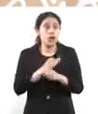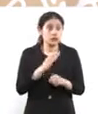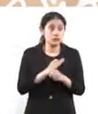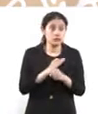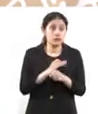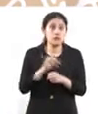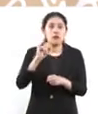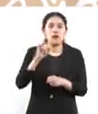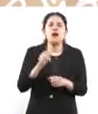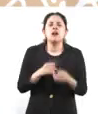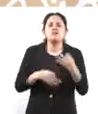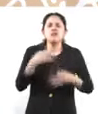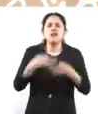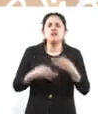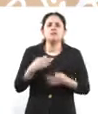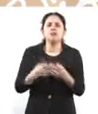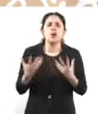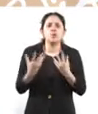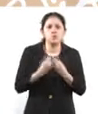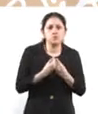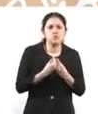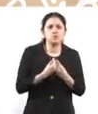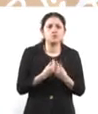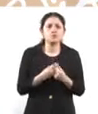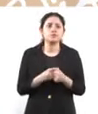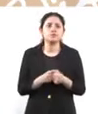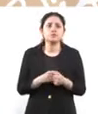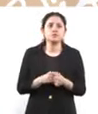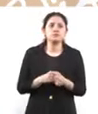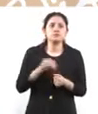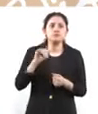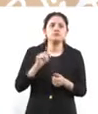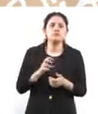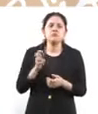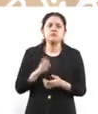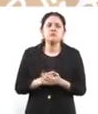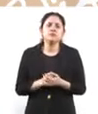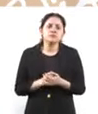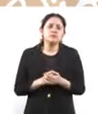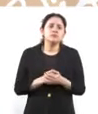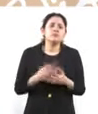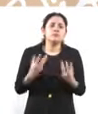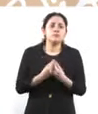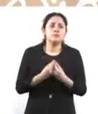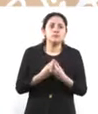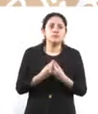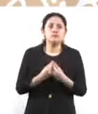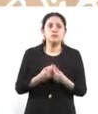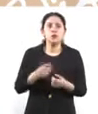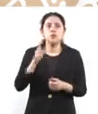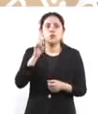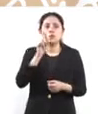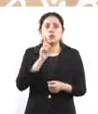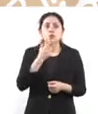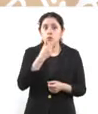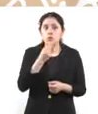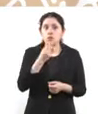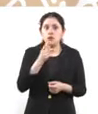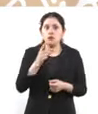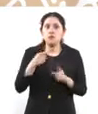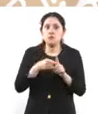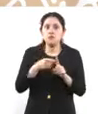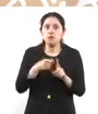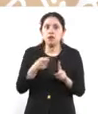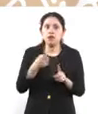General, a ver si hay un espacio en donde personas como esta persona que denunció, hubiera otras